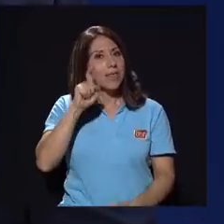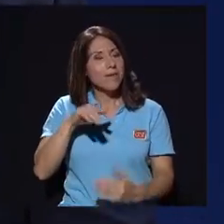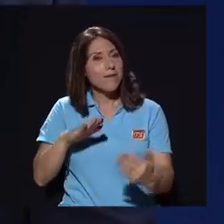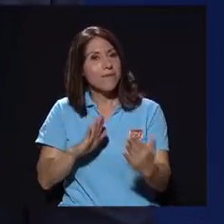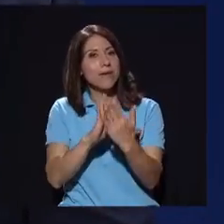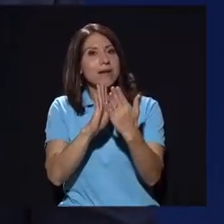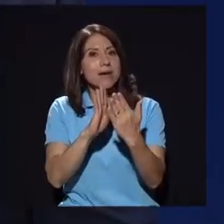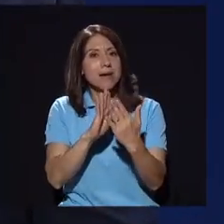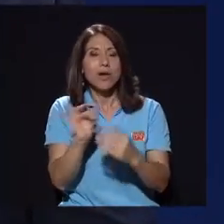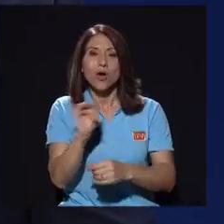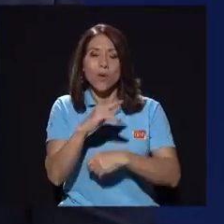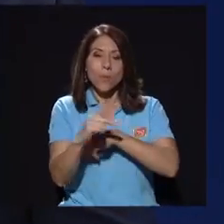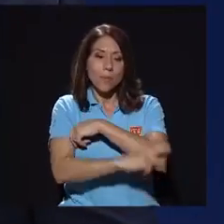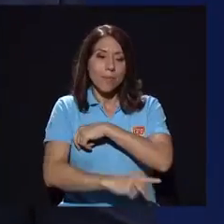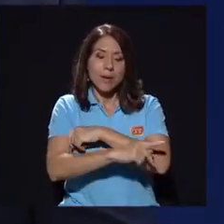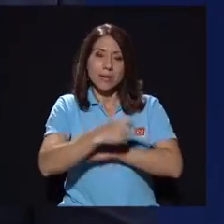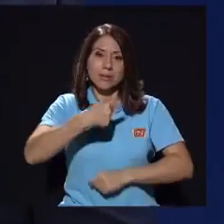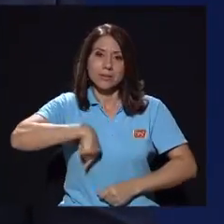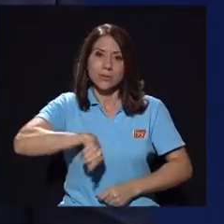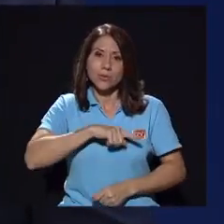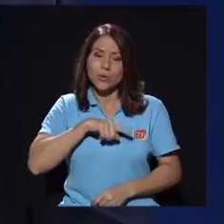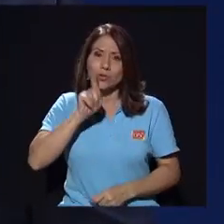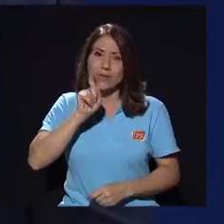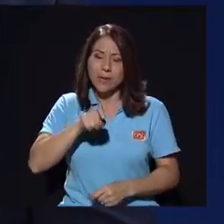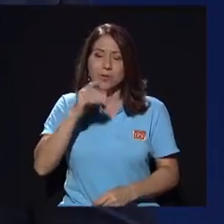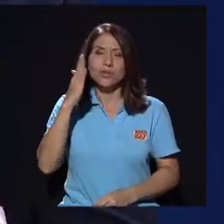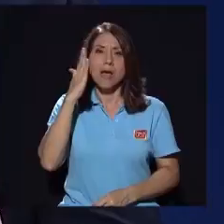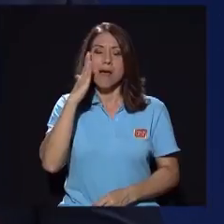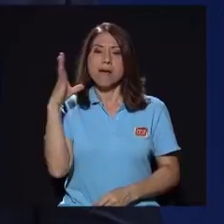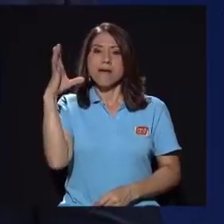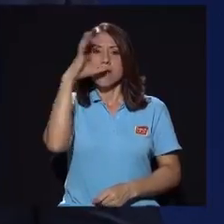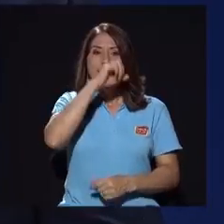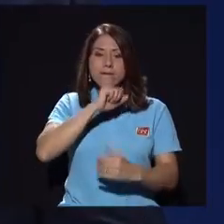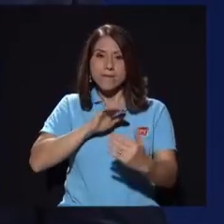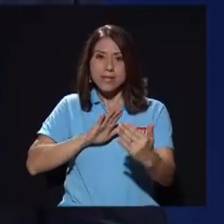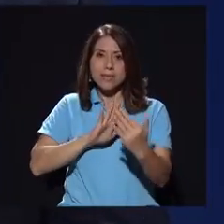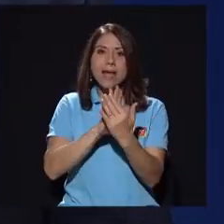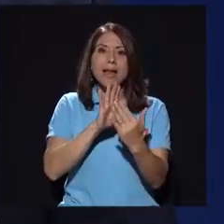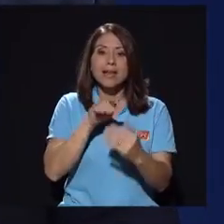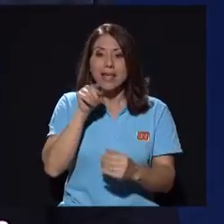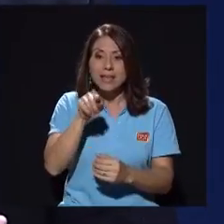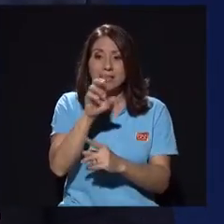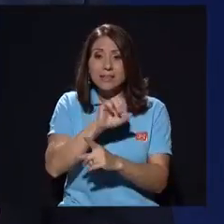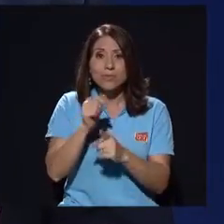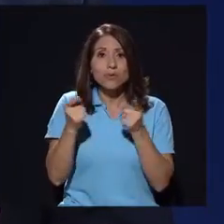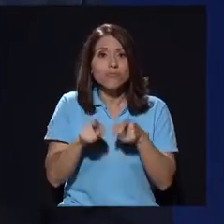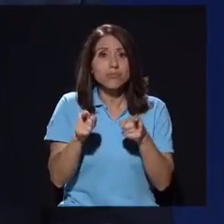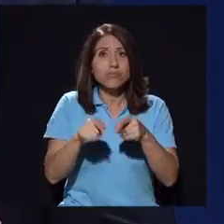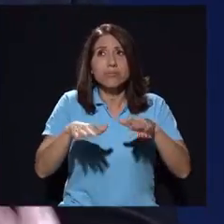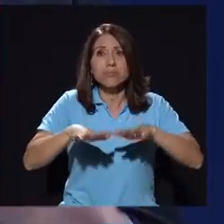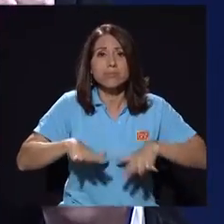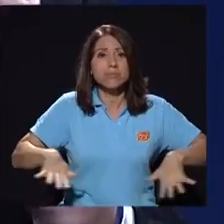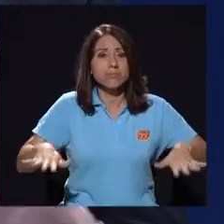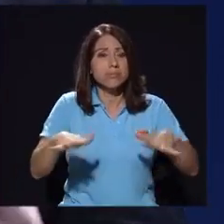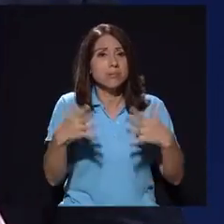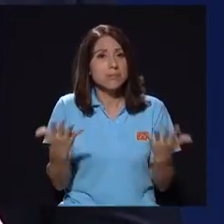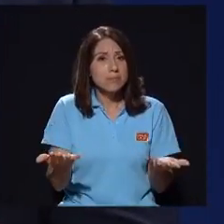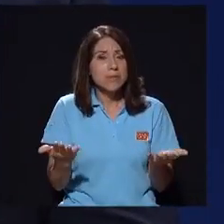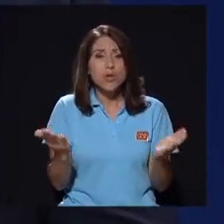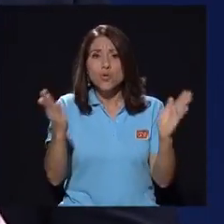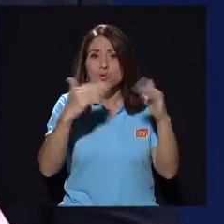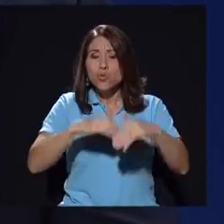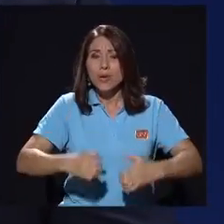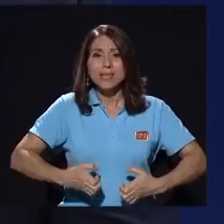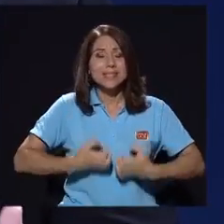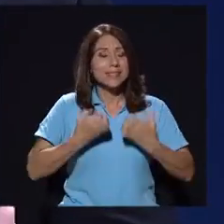hay que enfrentarlo como país nosotros tenemos que enfrentar de que este es efectivamente el panorama que tenemos un panorama